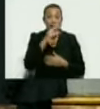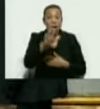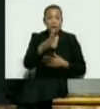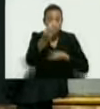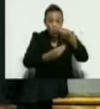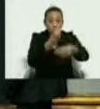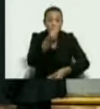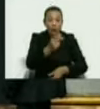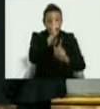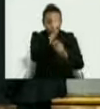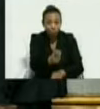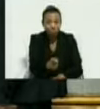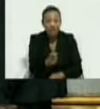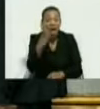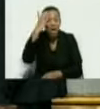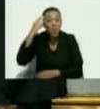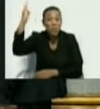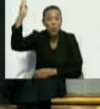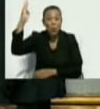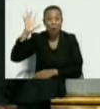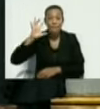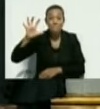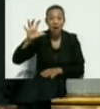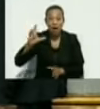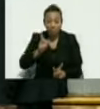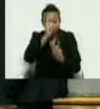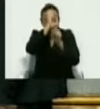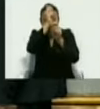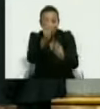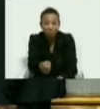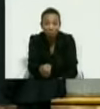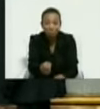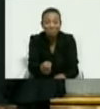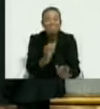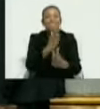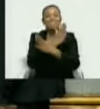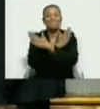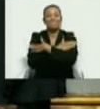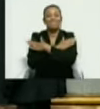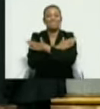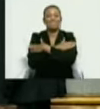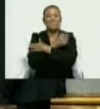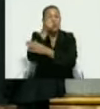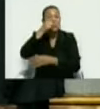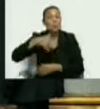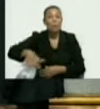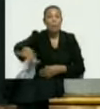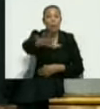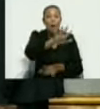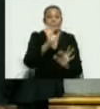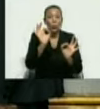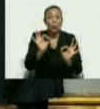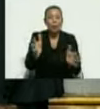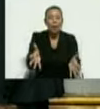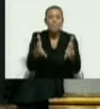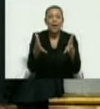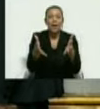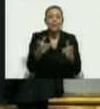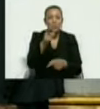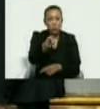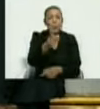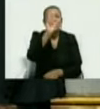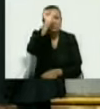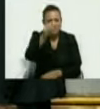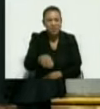hiciere que Dios que la patria y que el pueblo os lo premie como sé que